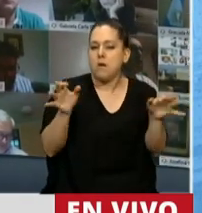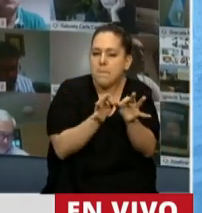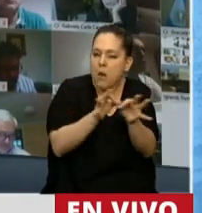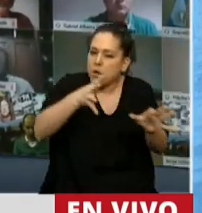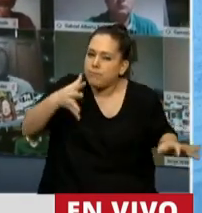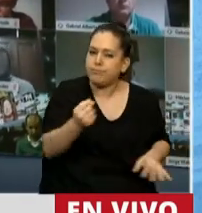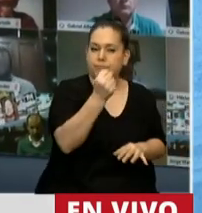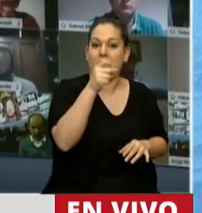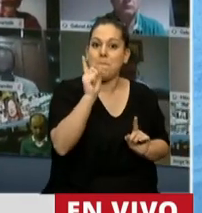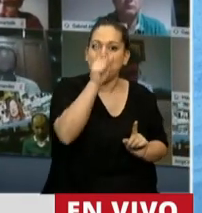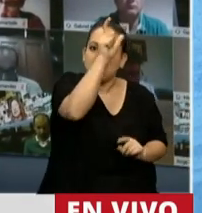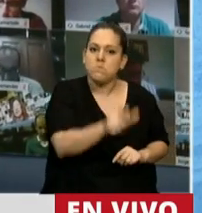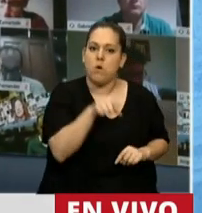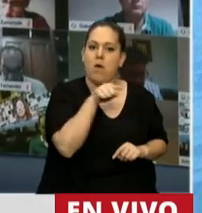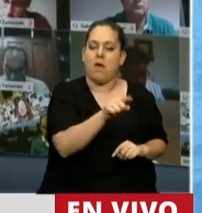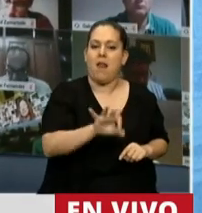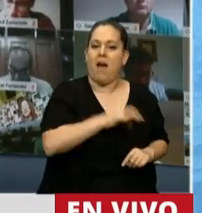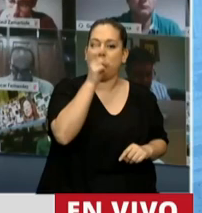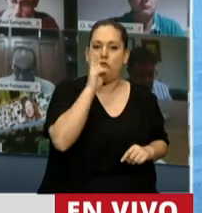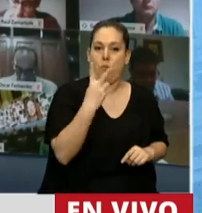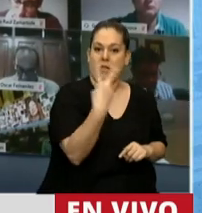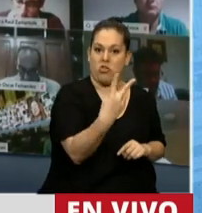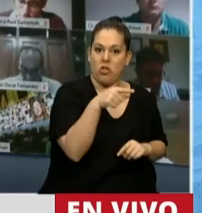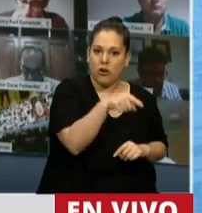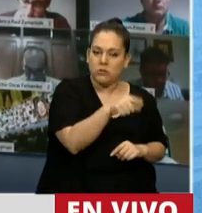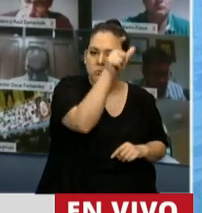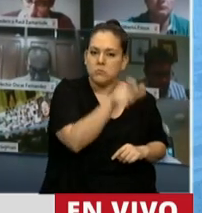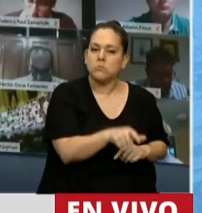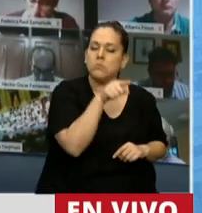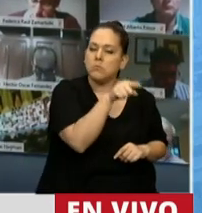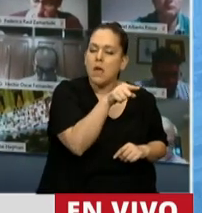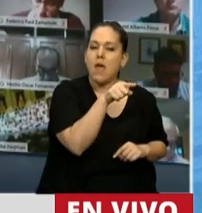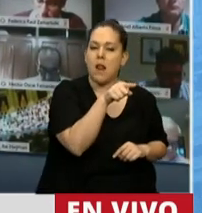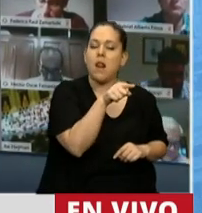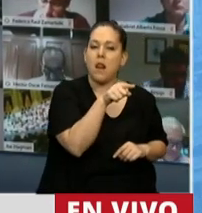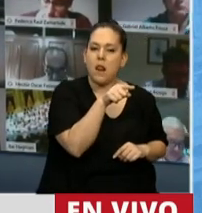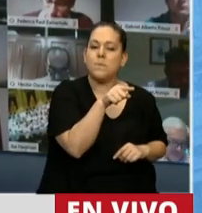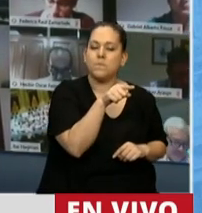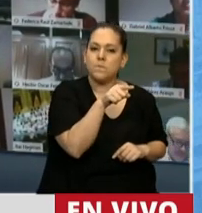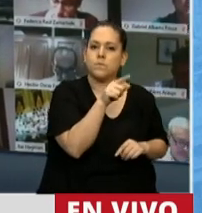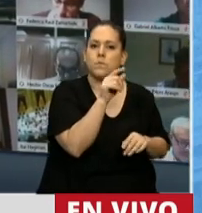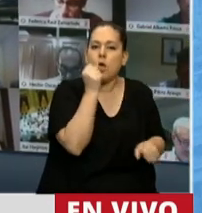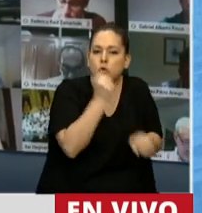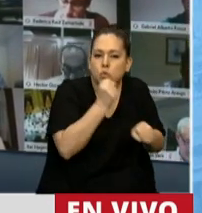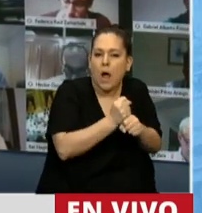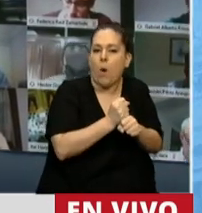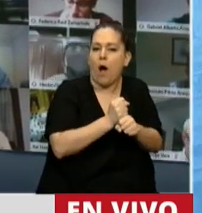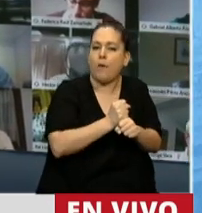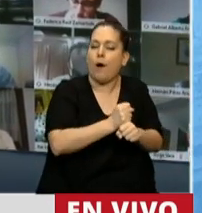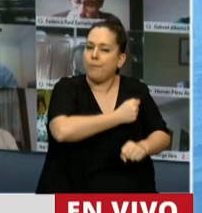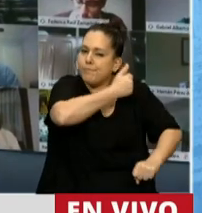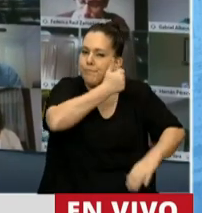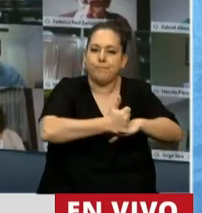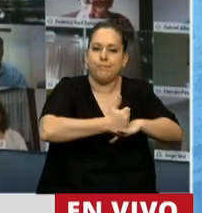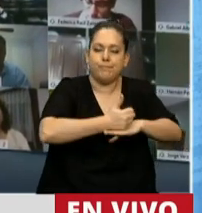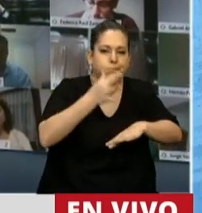Malvinas. Él fue, en el año 2002, quien generó, con su trabajo y su presencia,